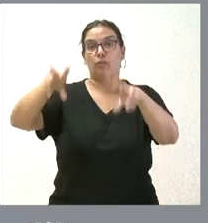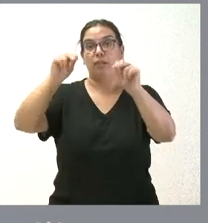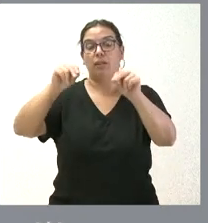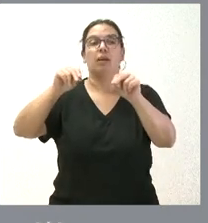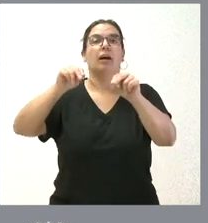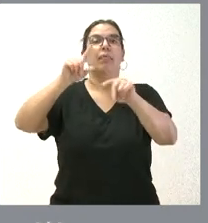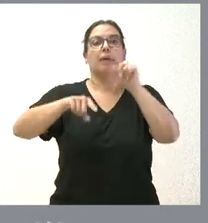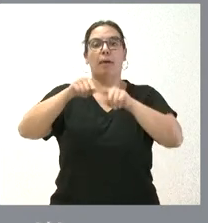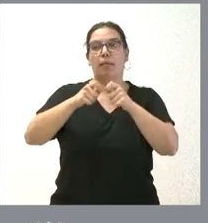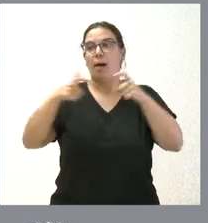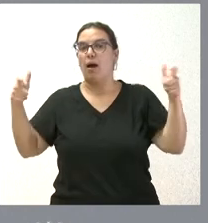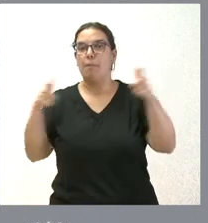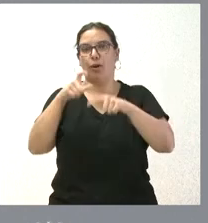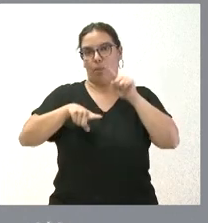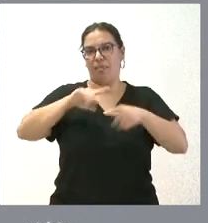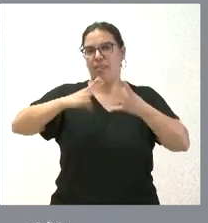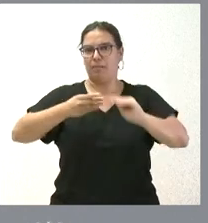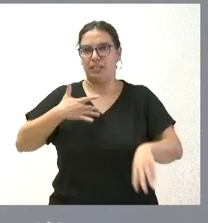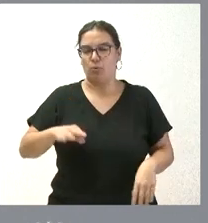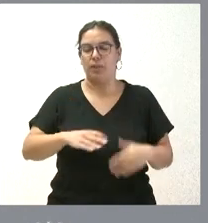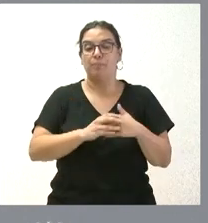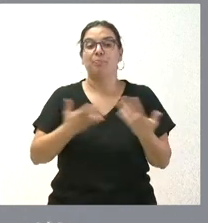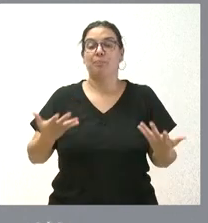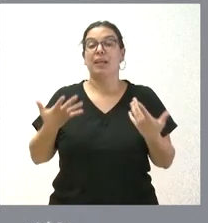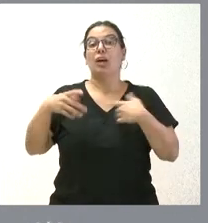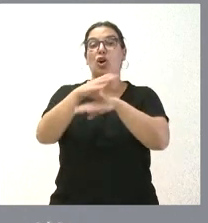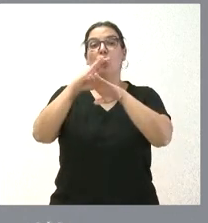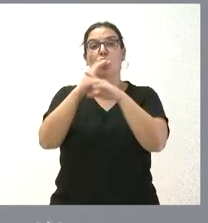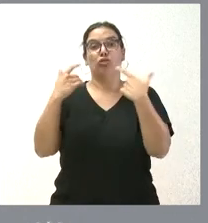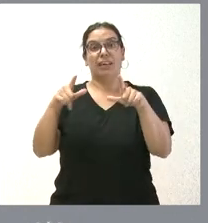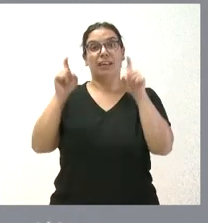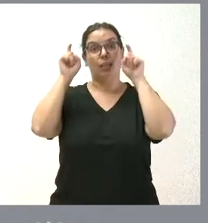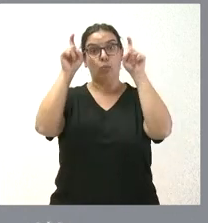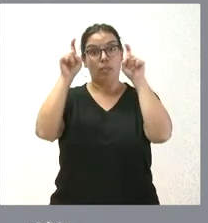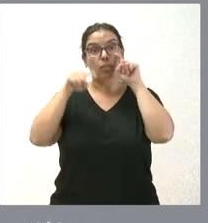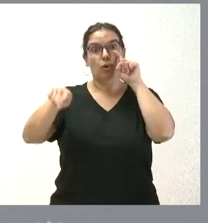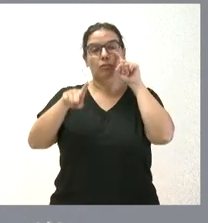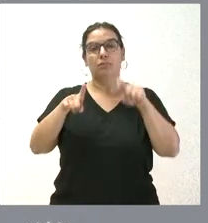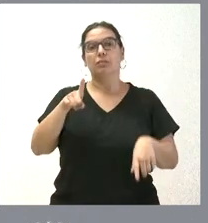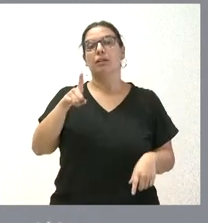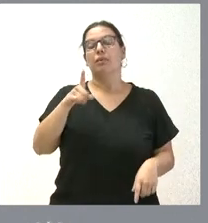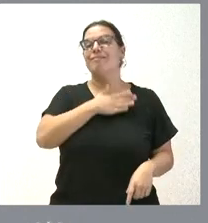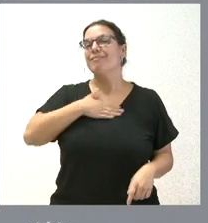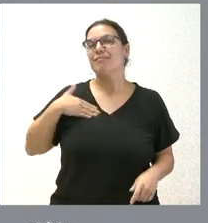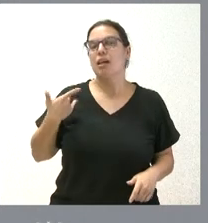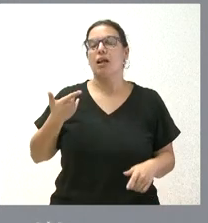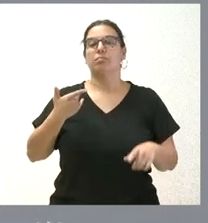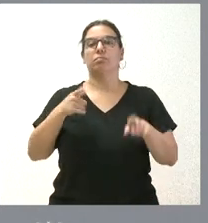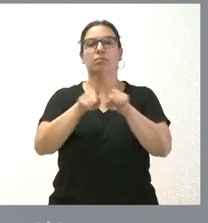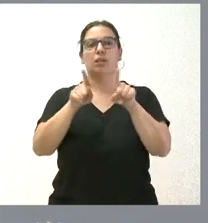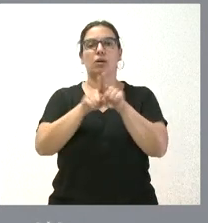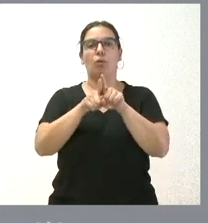mismos. La Consejería de Educación pretende con este programa acercar, mejorar